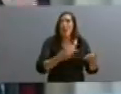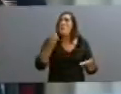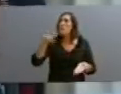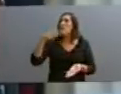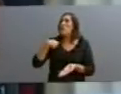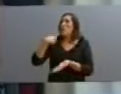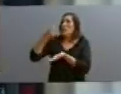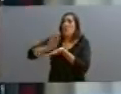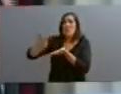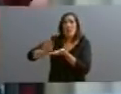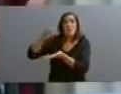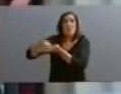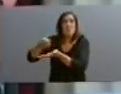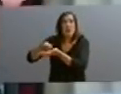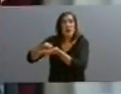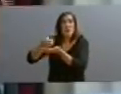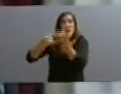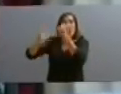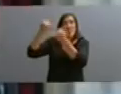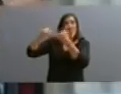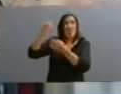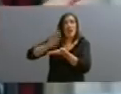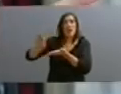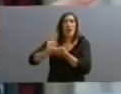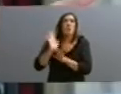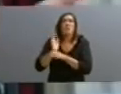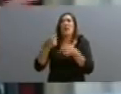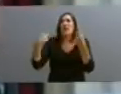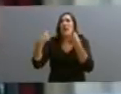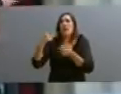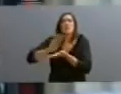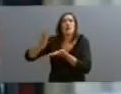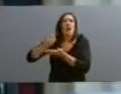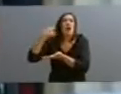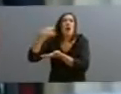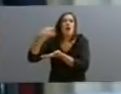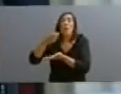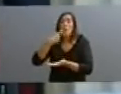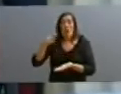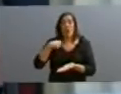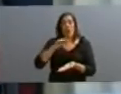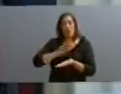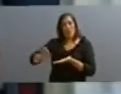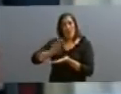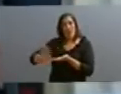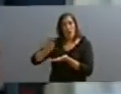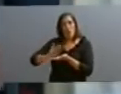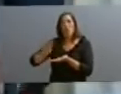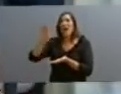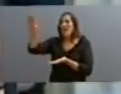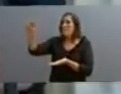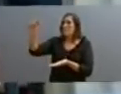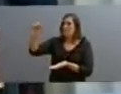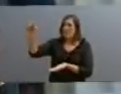deuda financiera es realmente como endeudarse para pagar gastos corrientes, realmente cuando uno se endeuda es para capitalizarse,